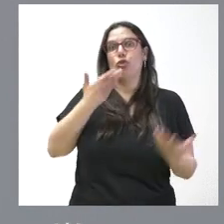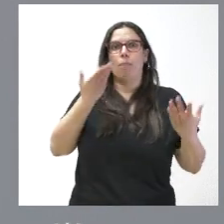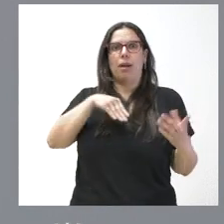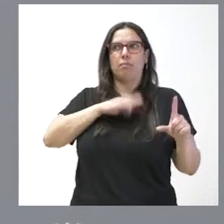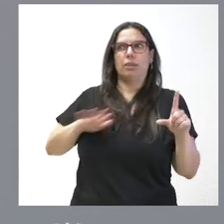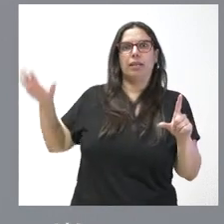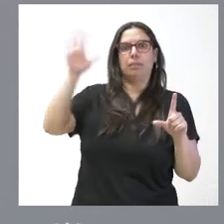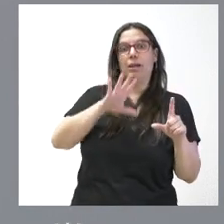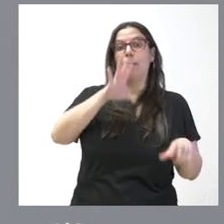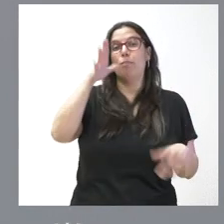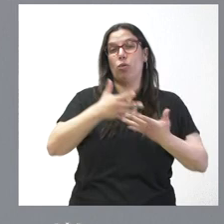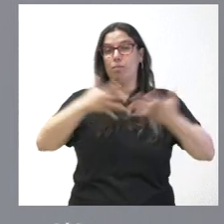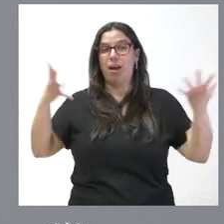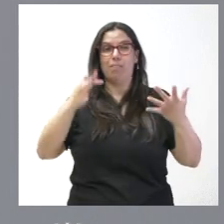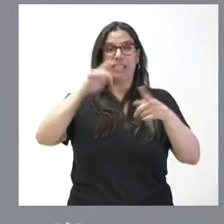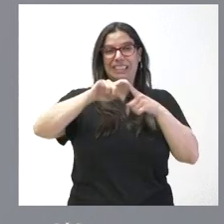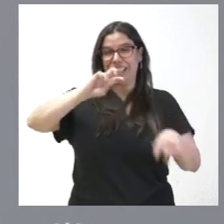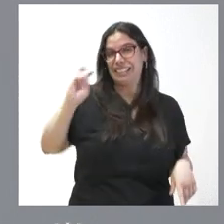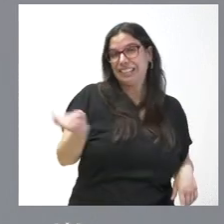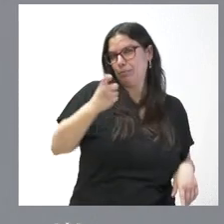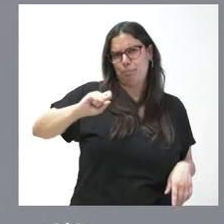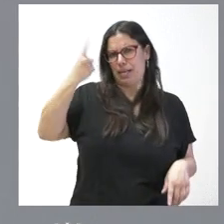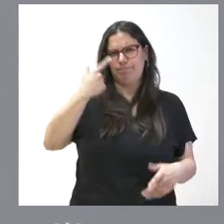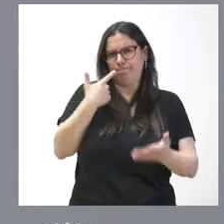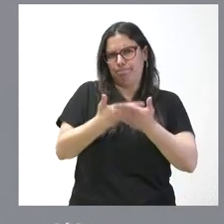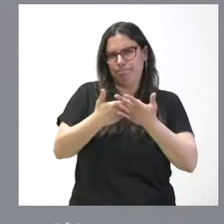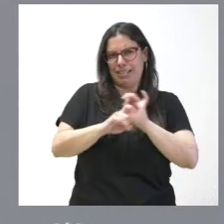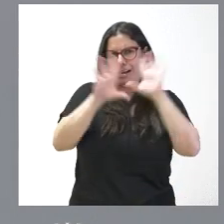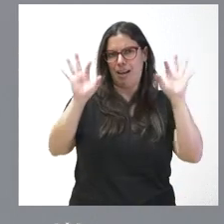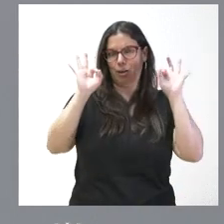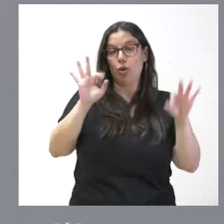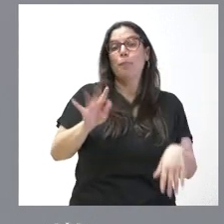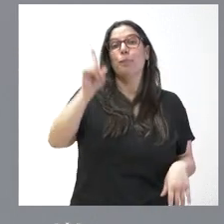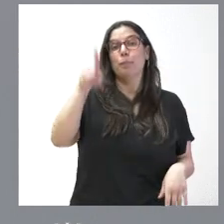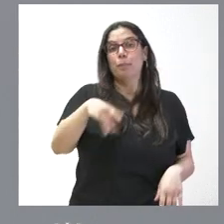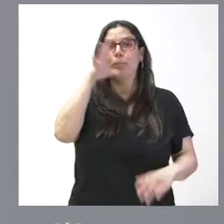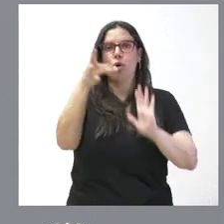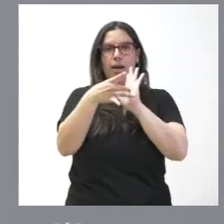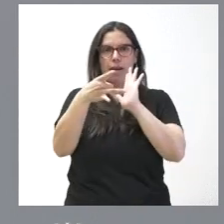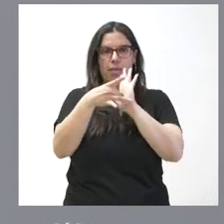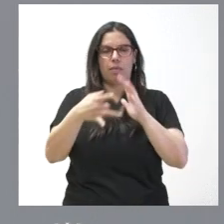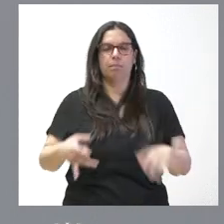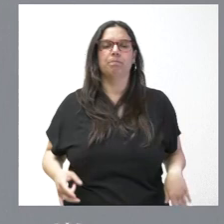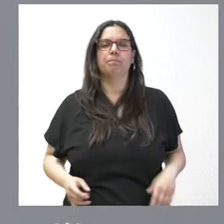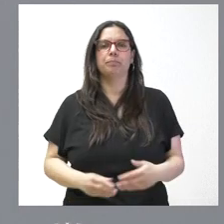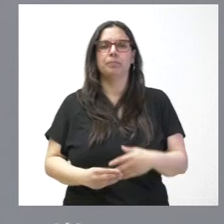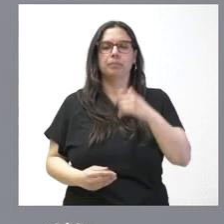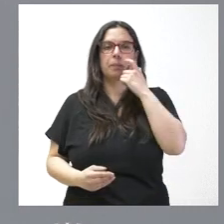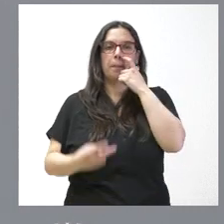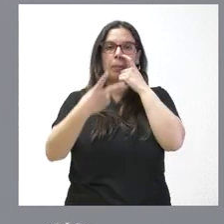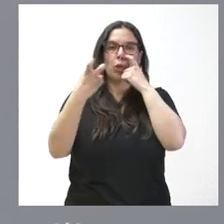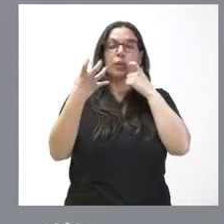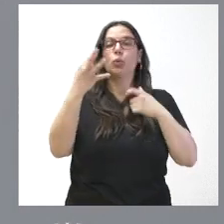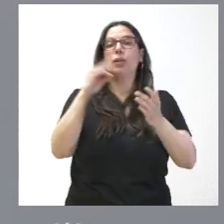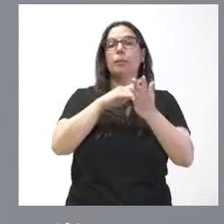no solamente por volumen y por diversidad, que eso está demostrado, sino también por calidad de la misma. 240